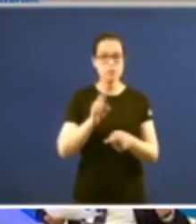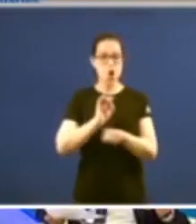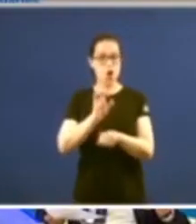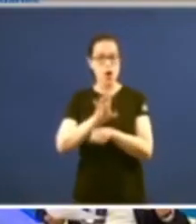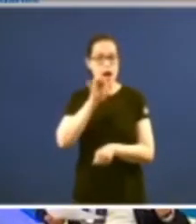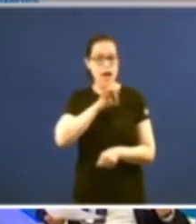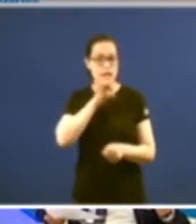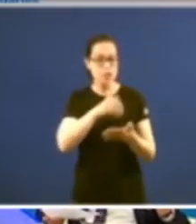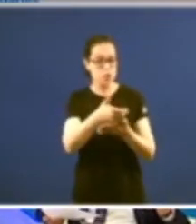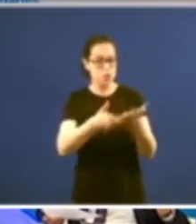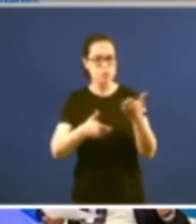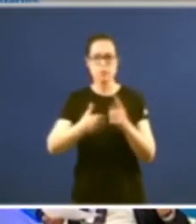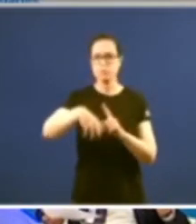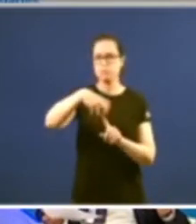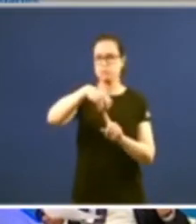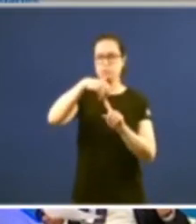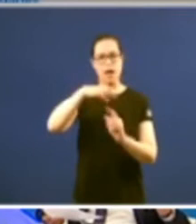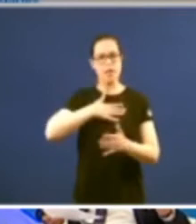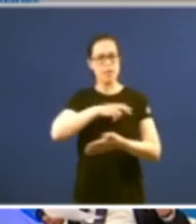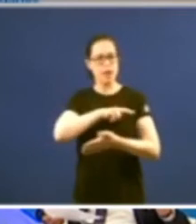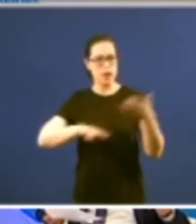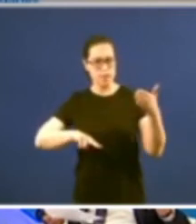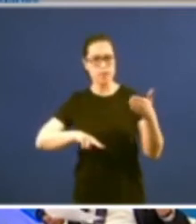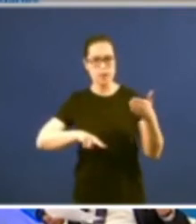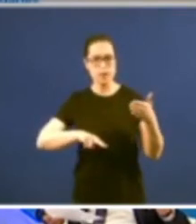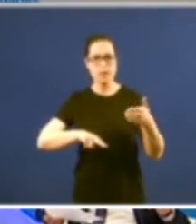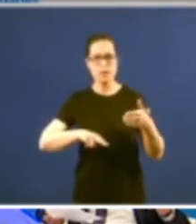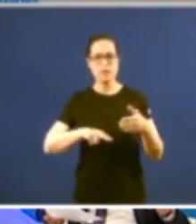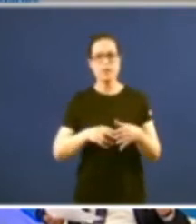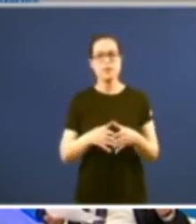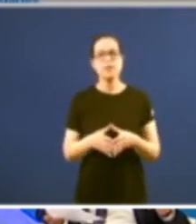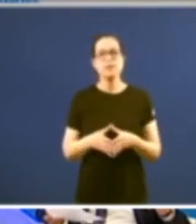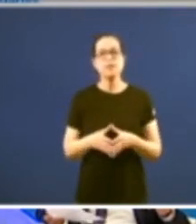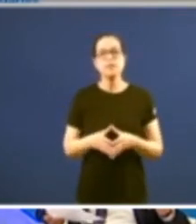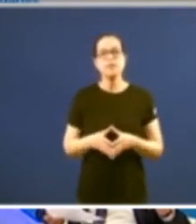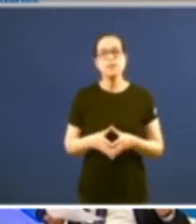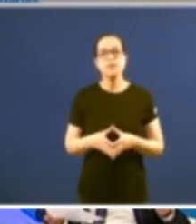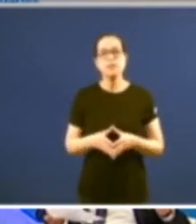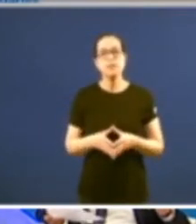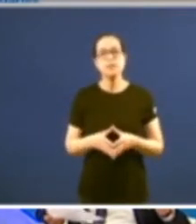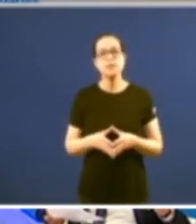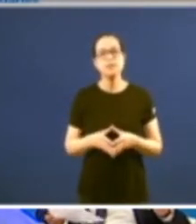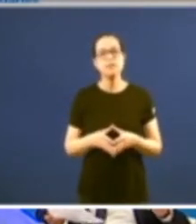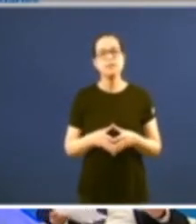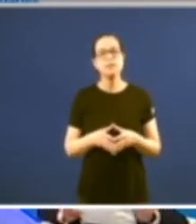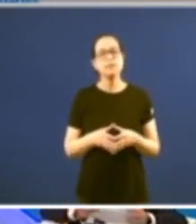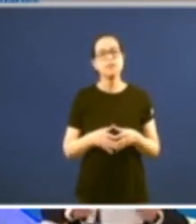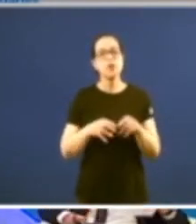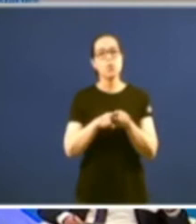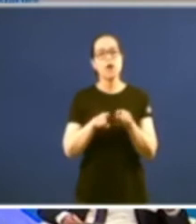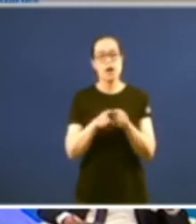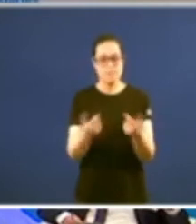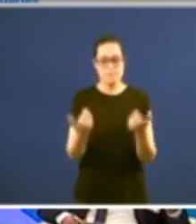como sección estrela de Galicia no seu conxunto o cambio de relegar o que